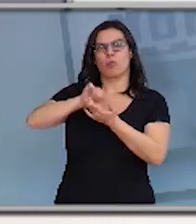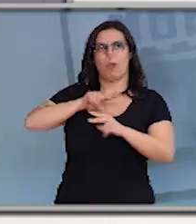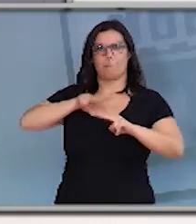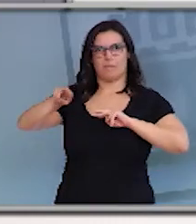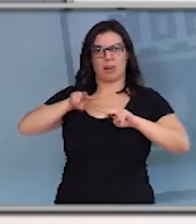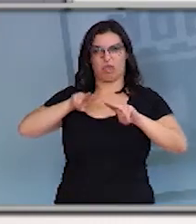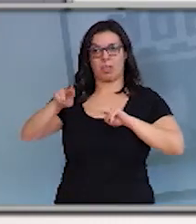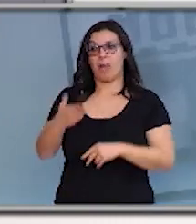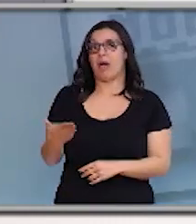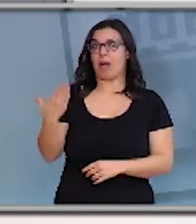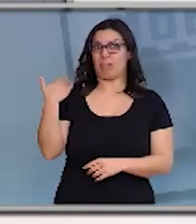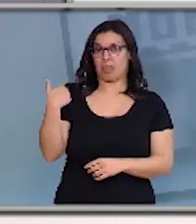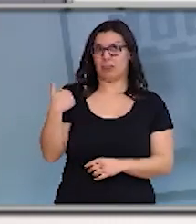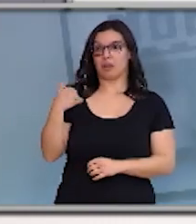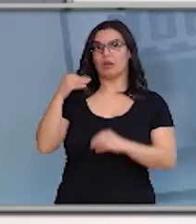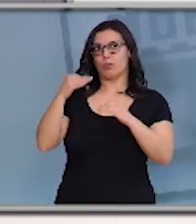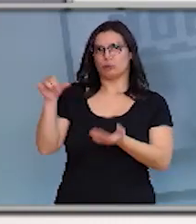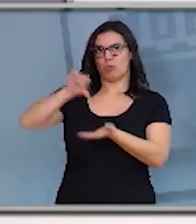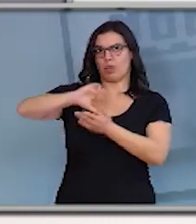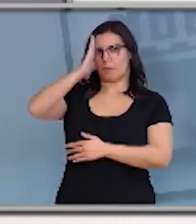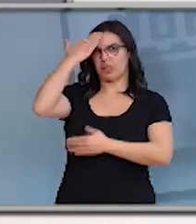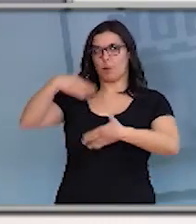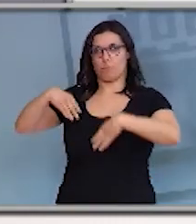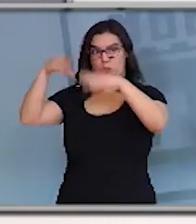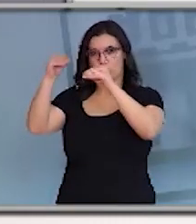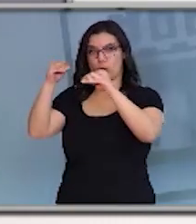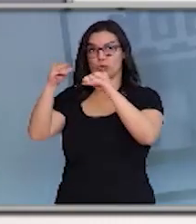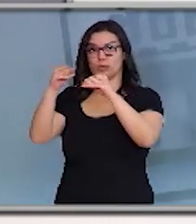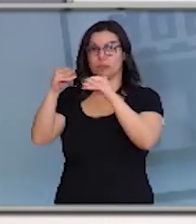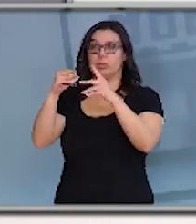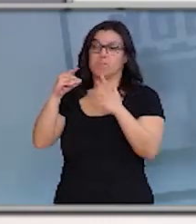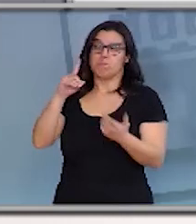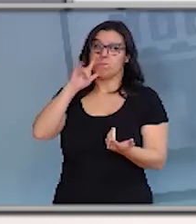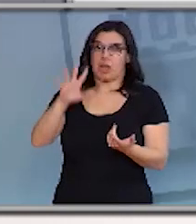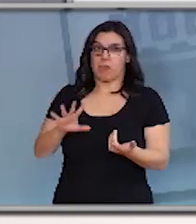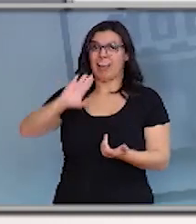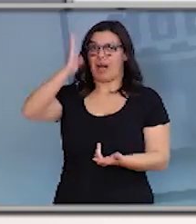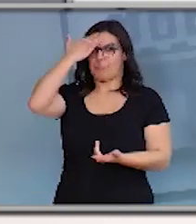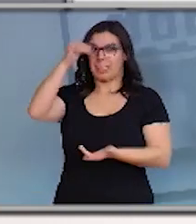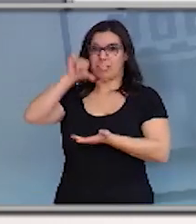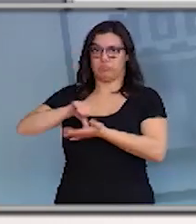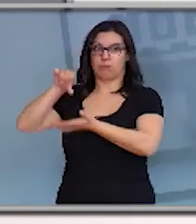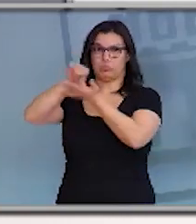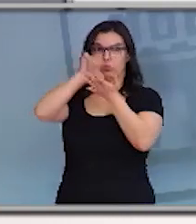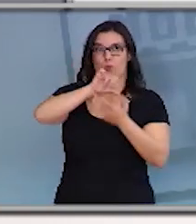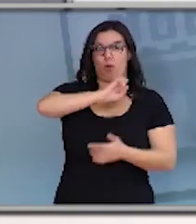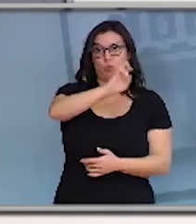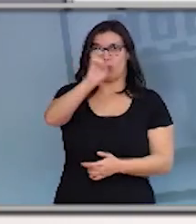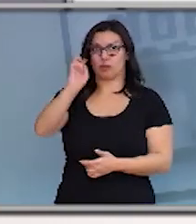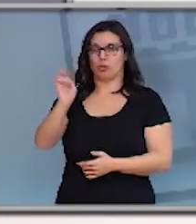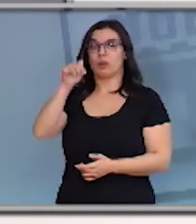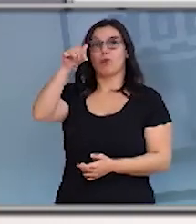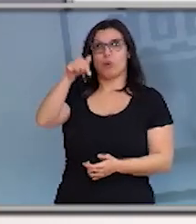no dia de ayer na capital de Burgos e, presumiblemente, na outras capitales de Castilla e León, hoxe,